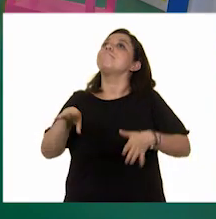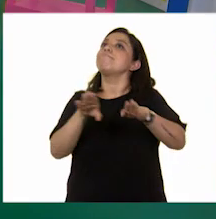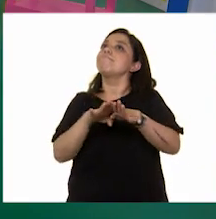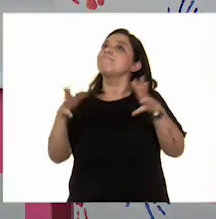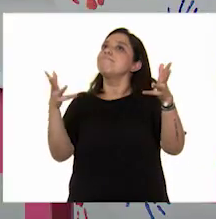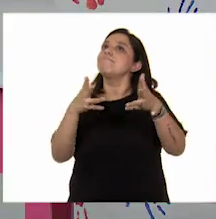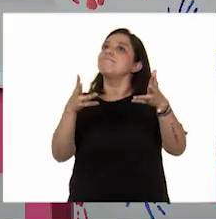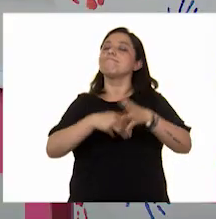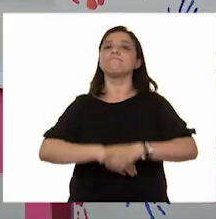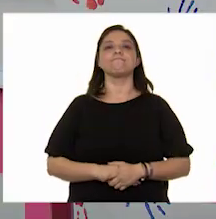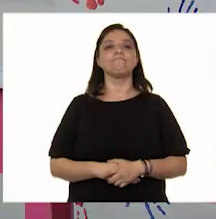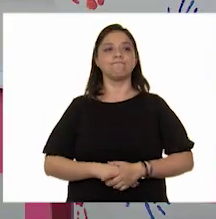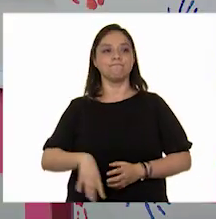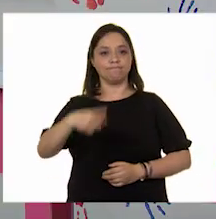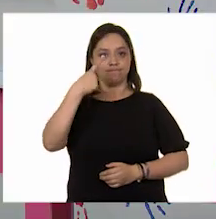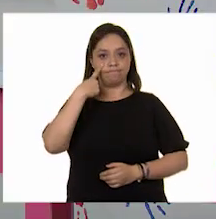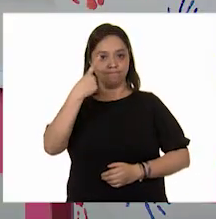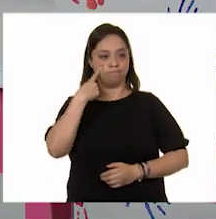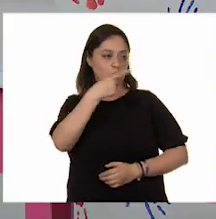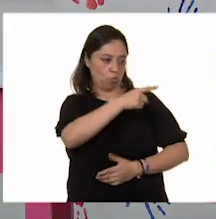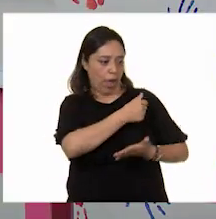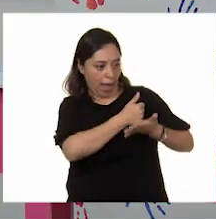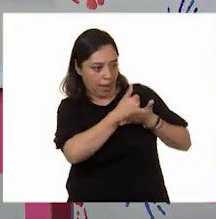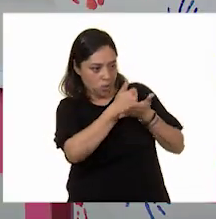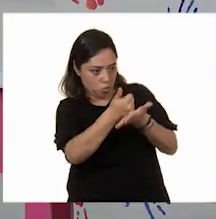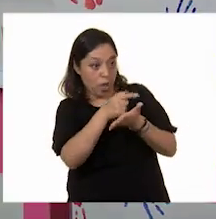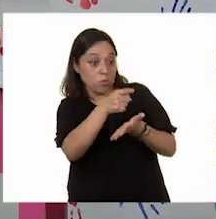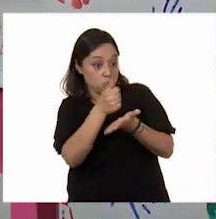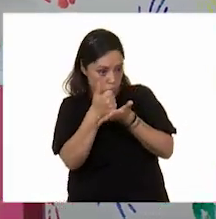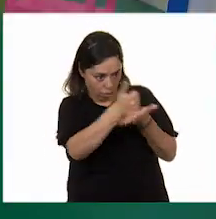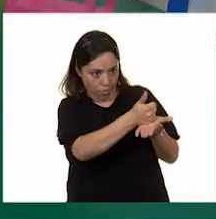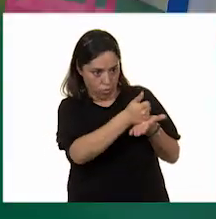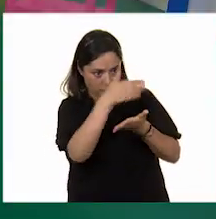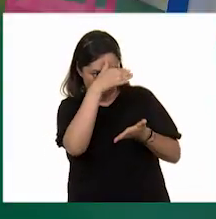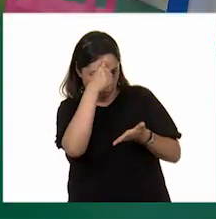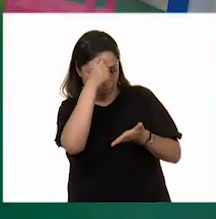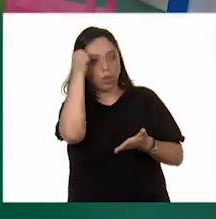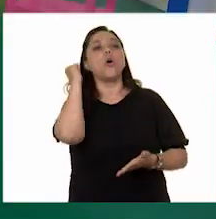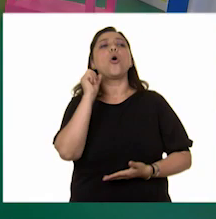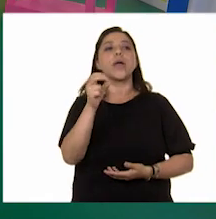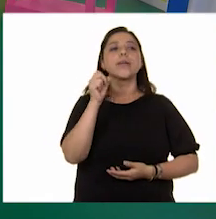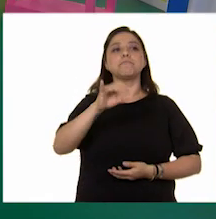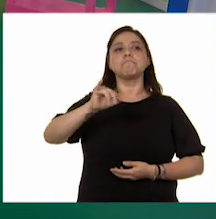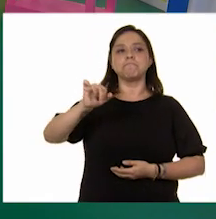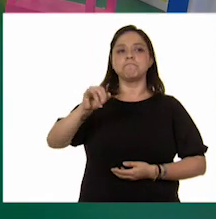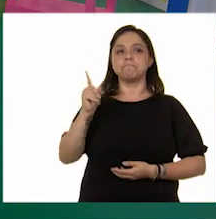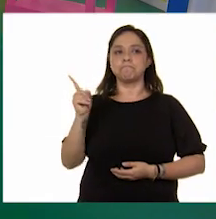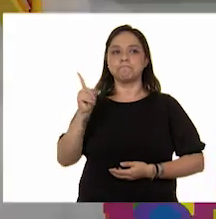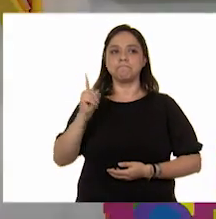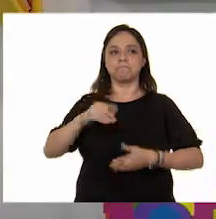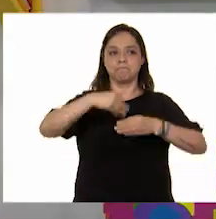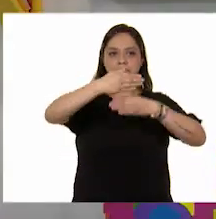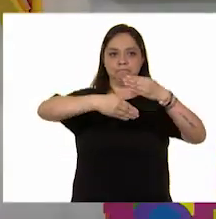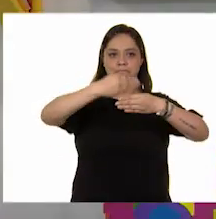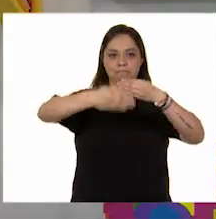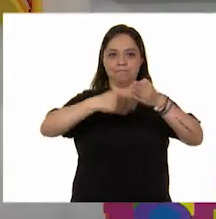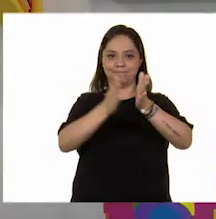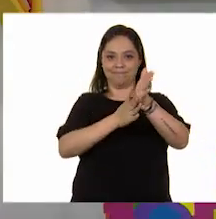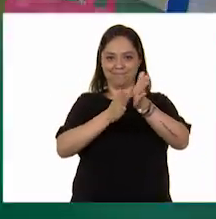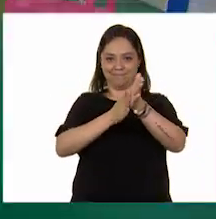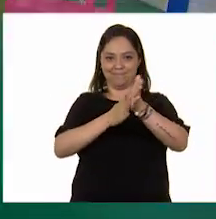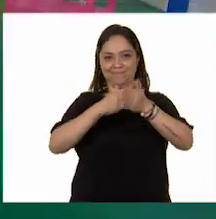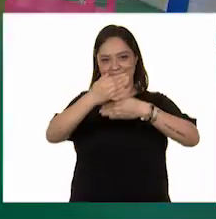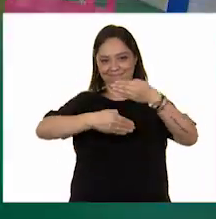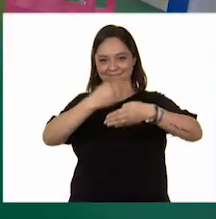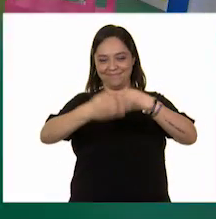Ok, pues pongan mucha atención. Tú le vas a ayudar a Érico, ¿ok, Panchito? Aquí está nuestro tubo de papel de baño, mira. ¡Ah! Muy